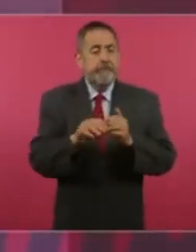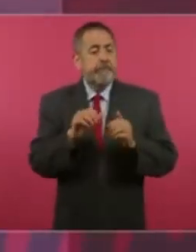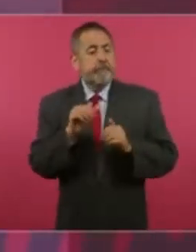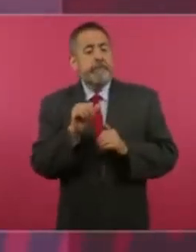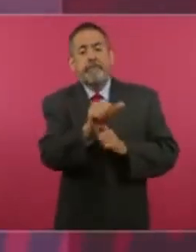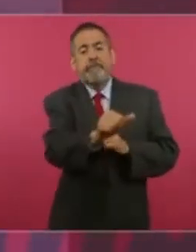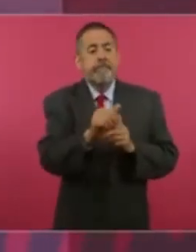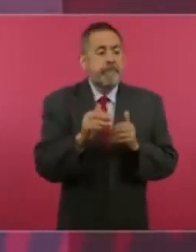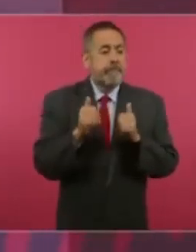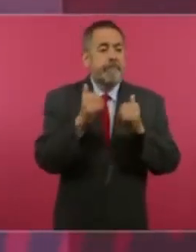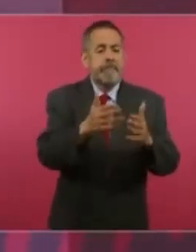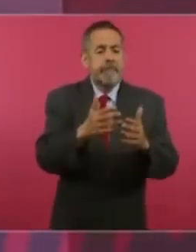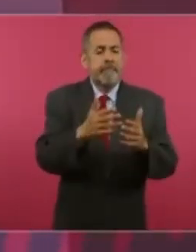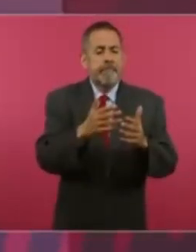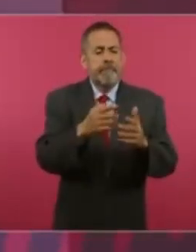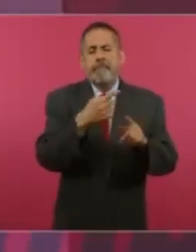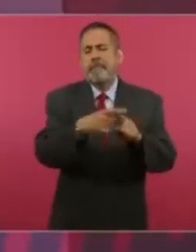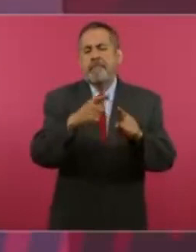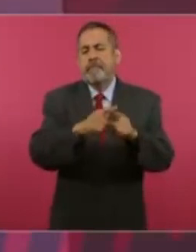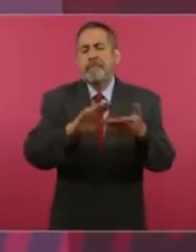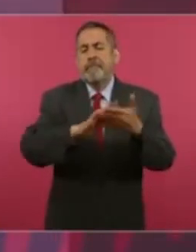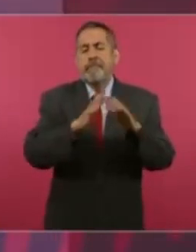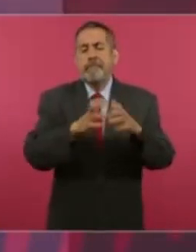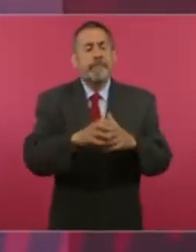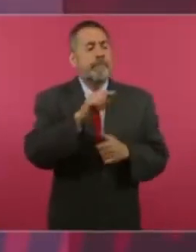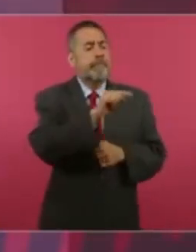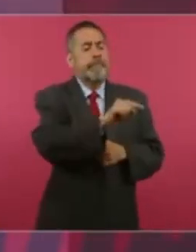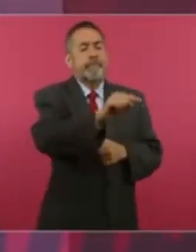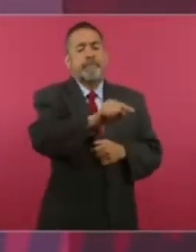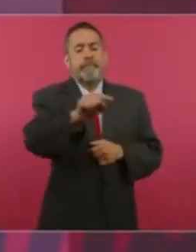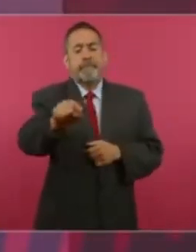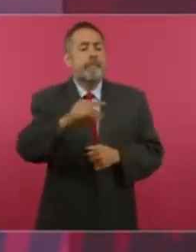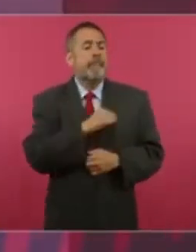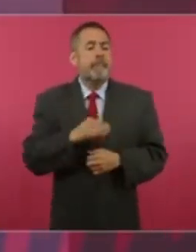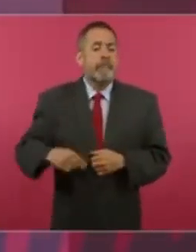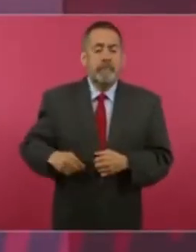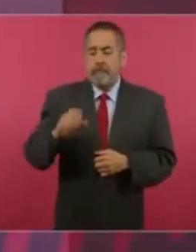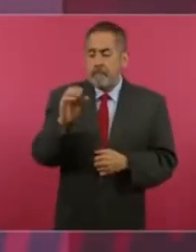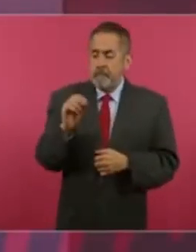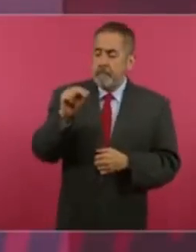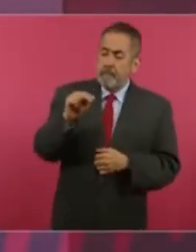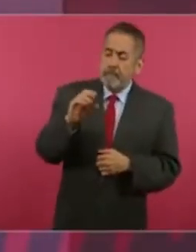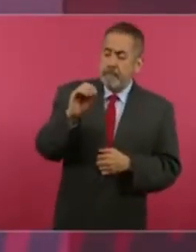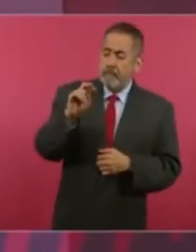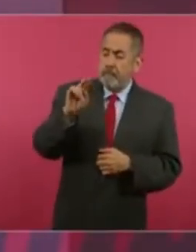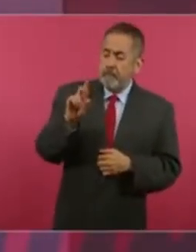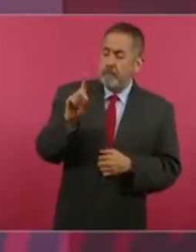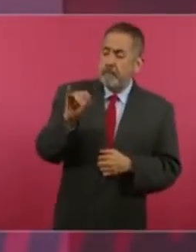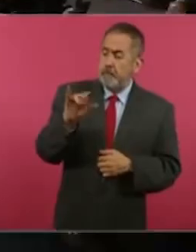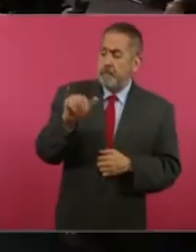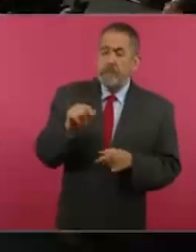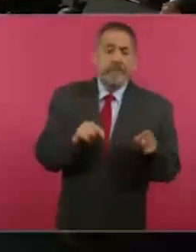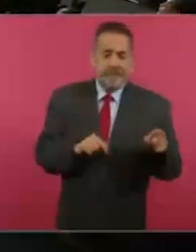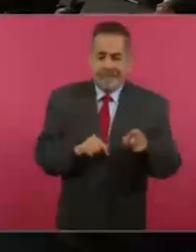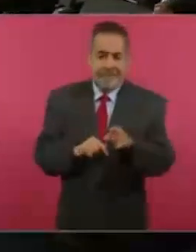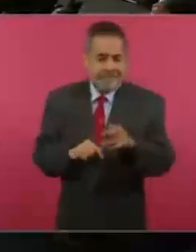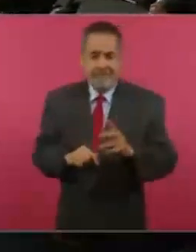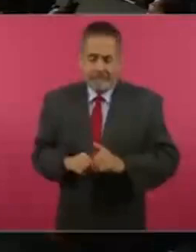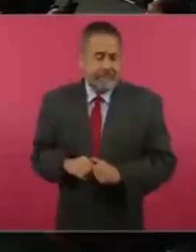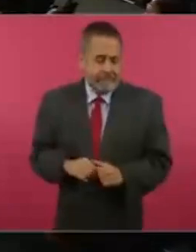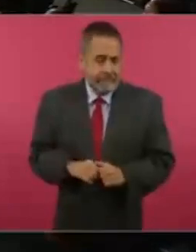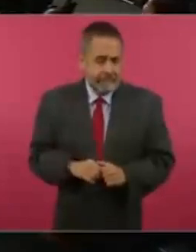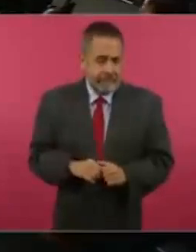muchas comunidades del municipio de Concordia, cómo